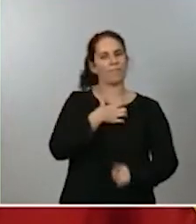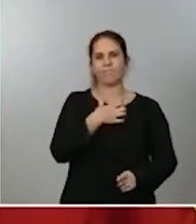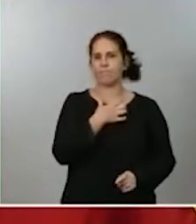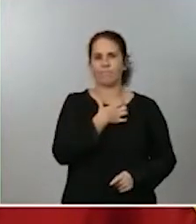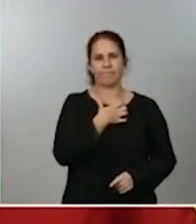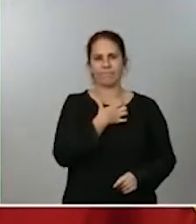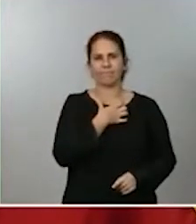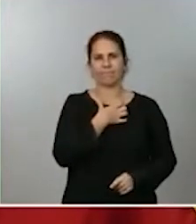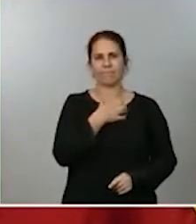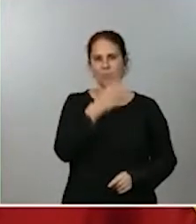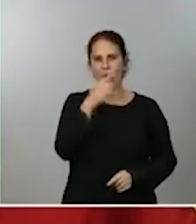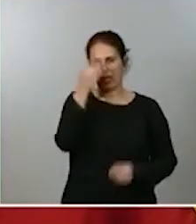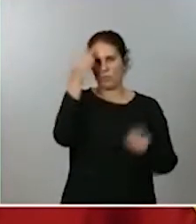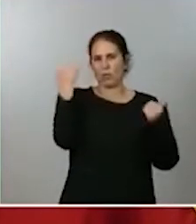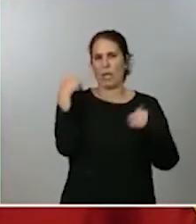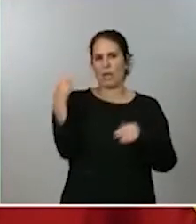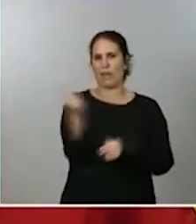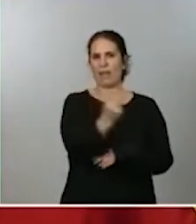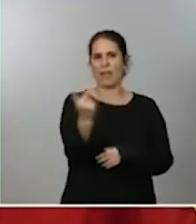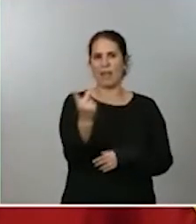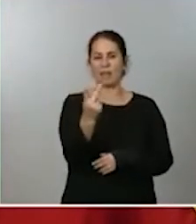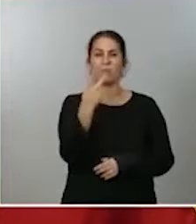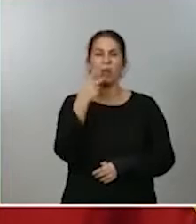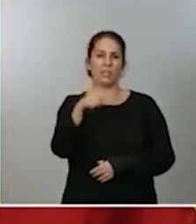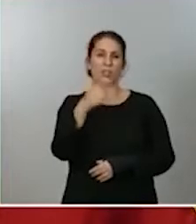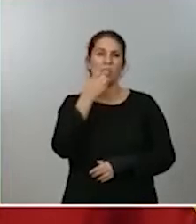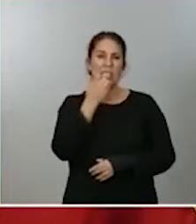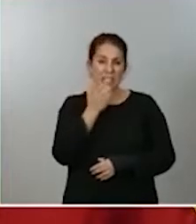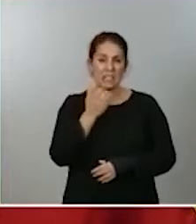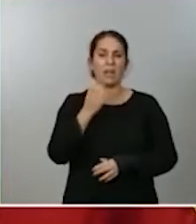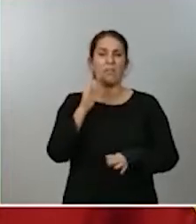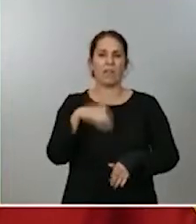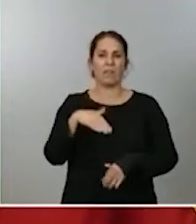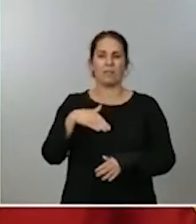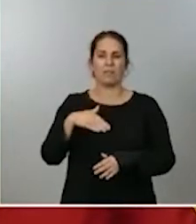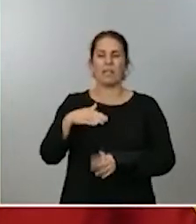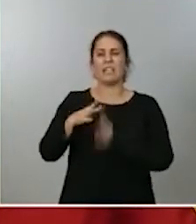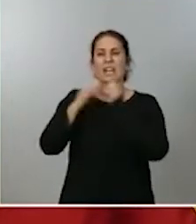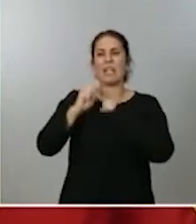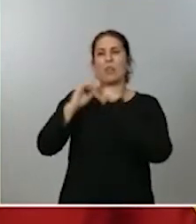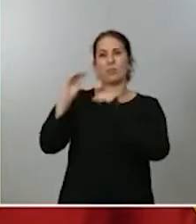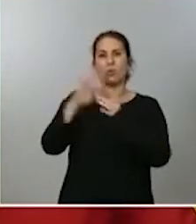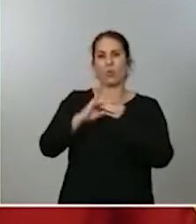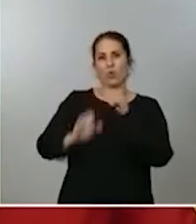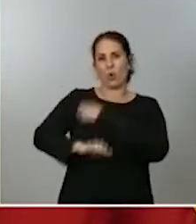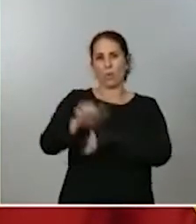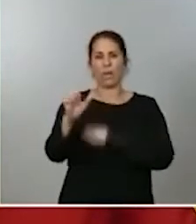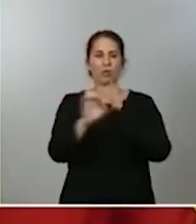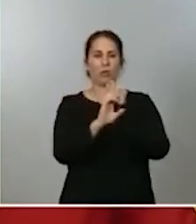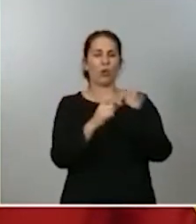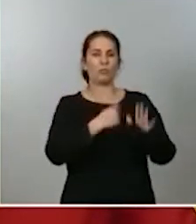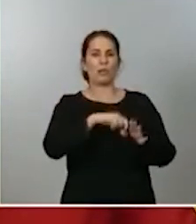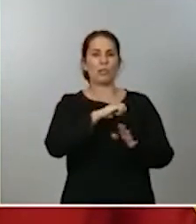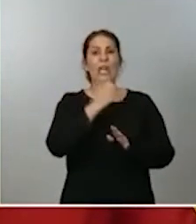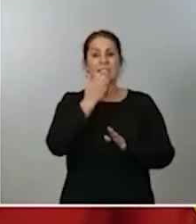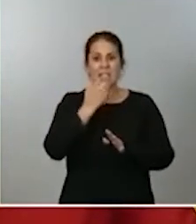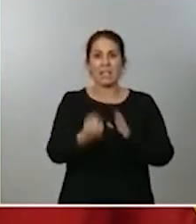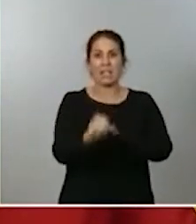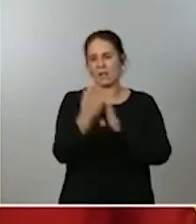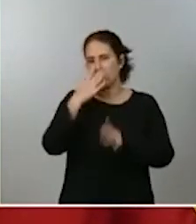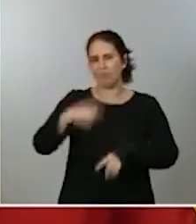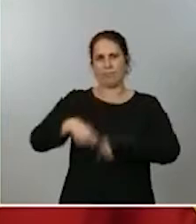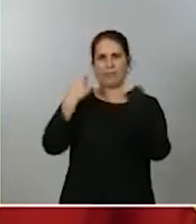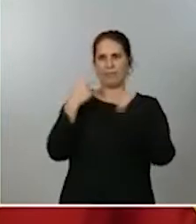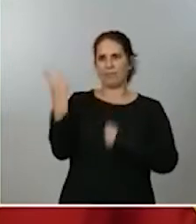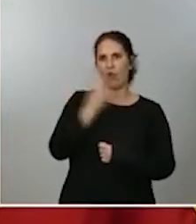el tratado de funcionamiento de la Unión Europea y contra la propia constitución española somos una economía social de